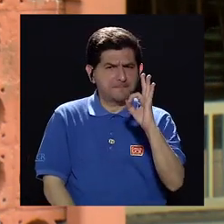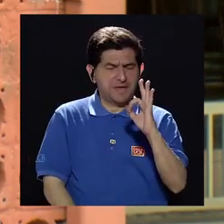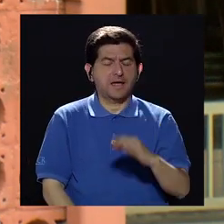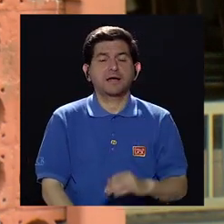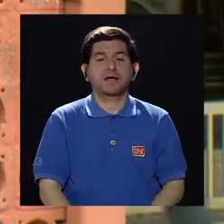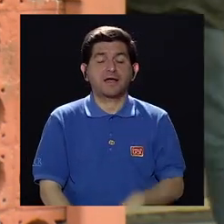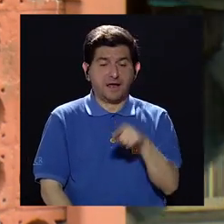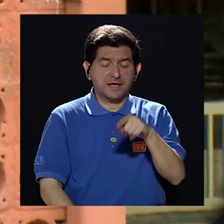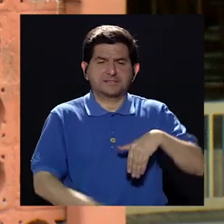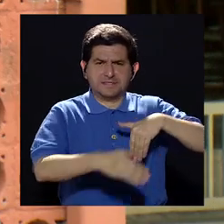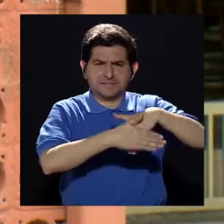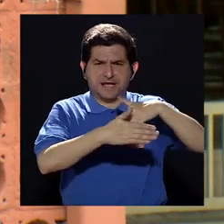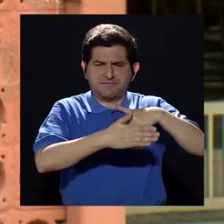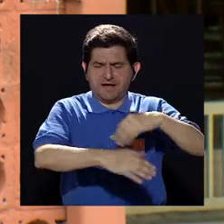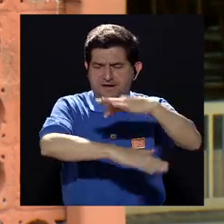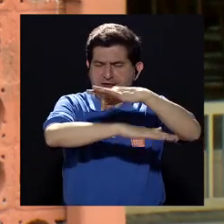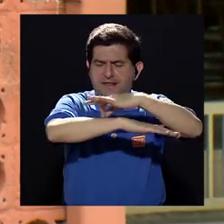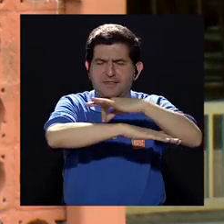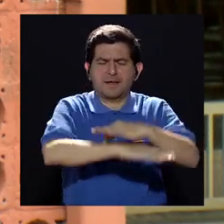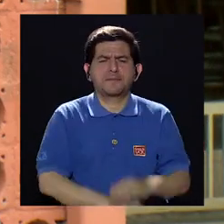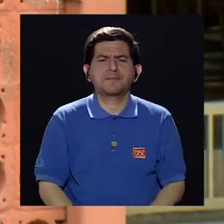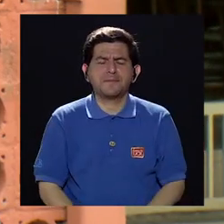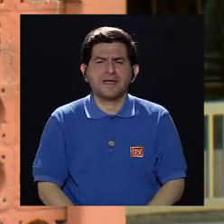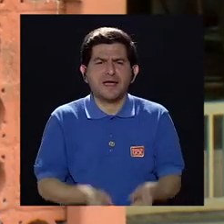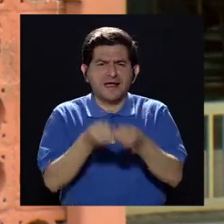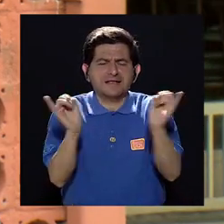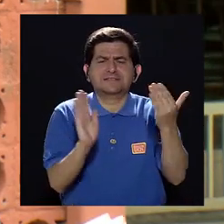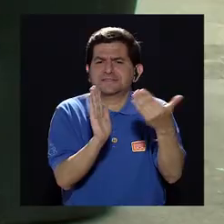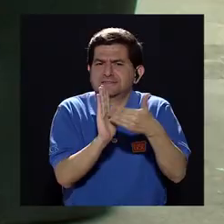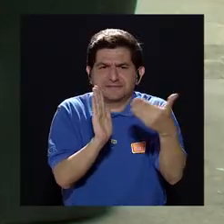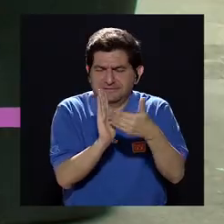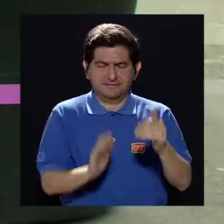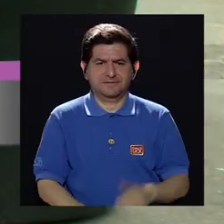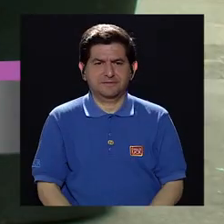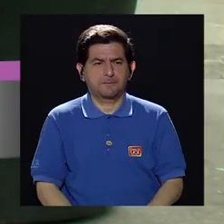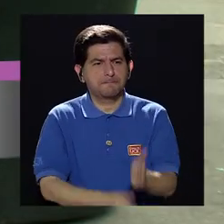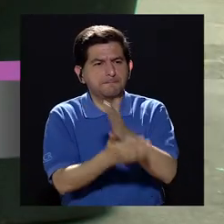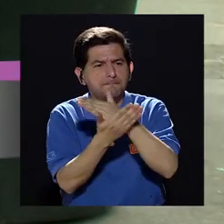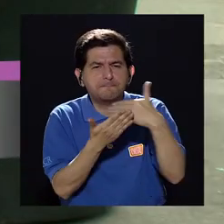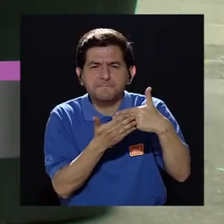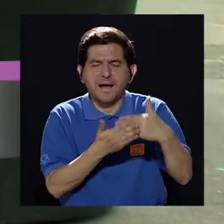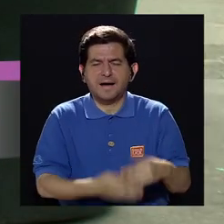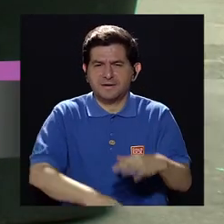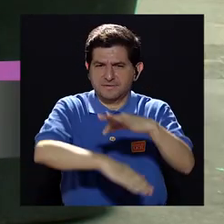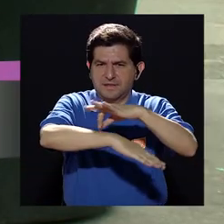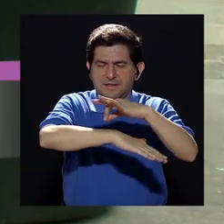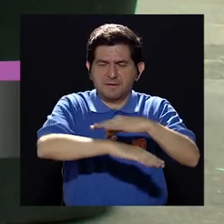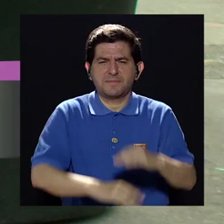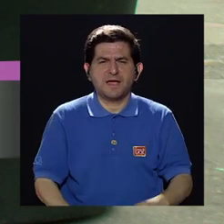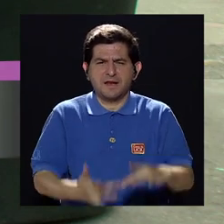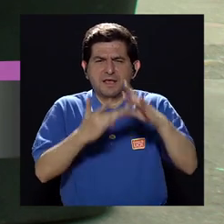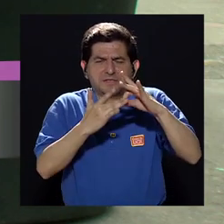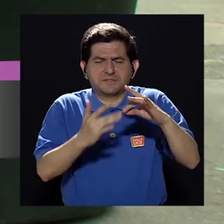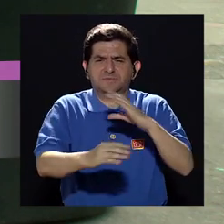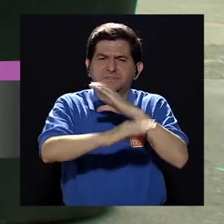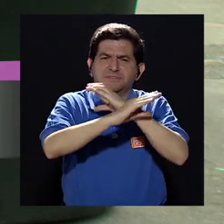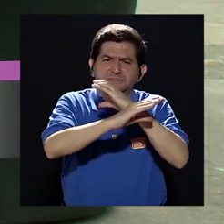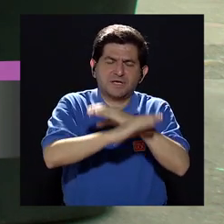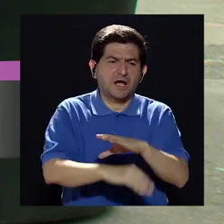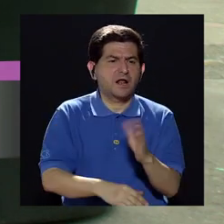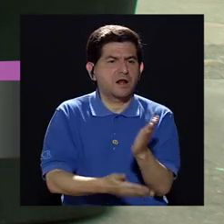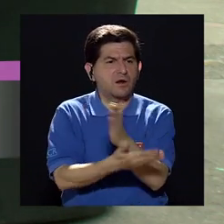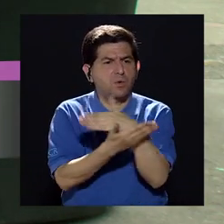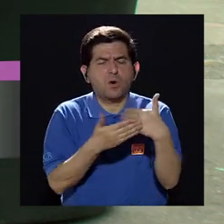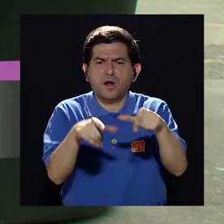nosotros una barrera cutánea saludable intacta. Doctora, ¿hay una parte de nuestra piel que hay que cuidar más que otra o